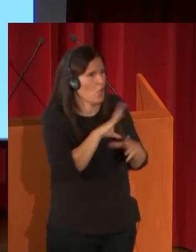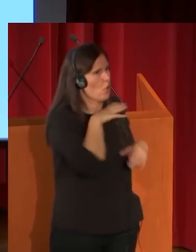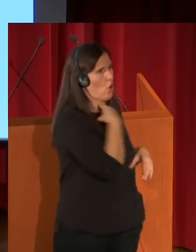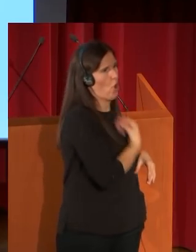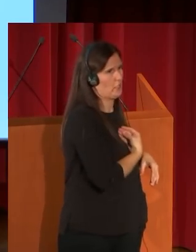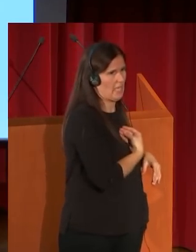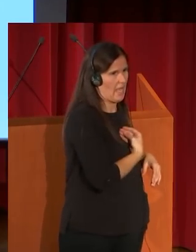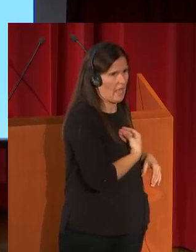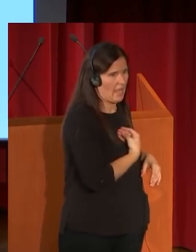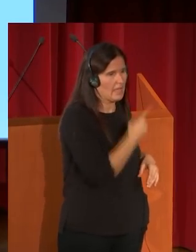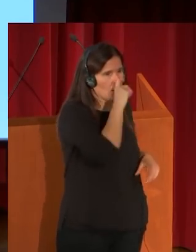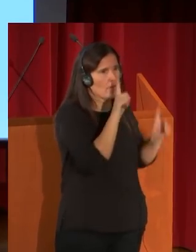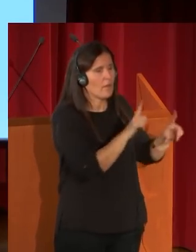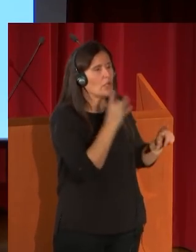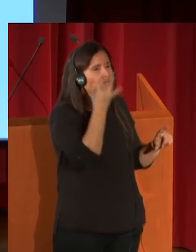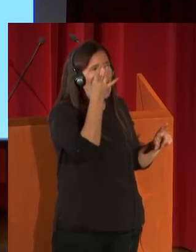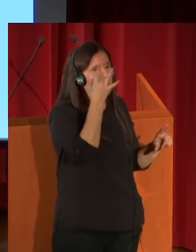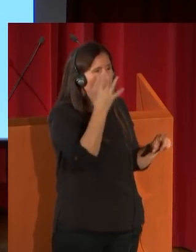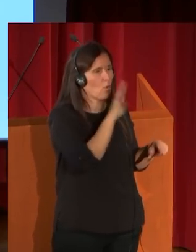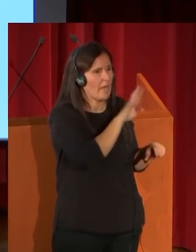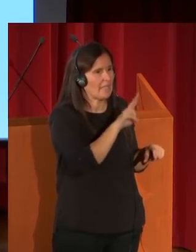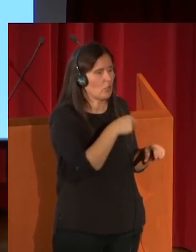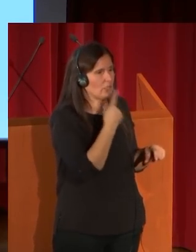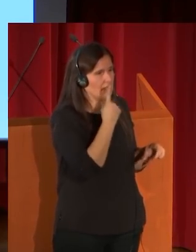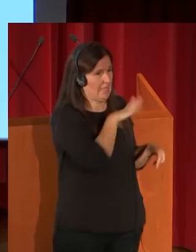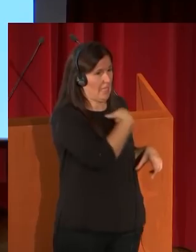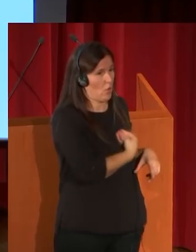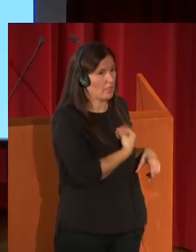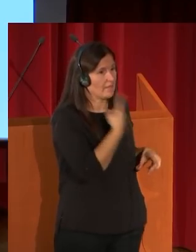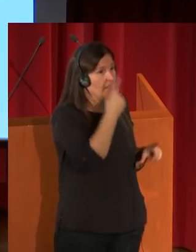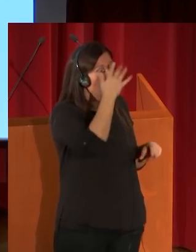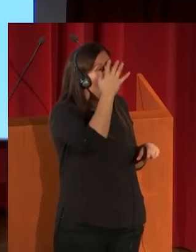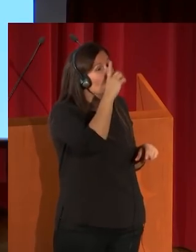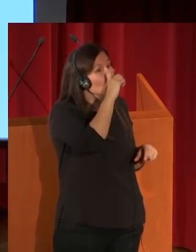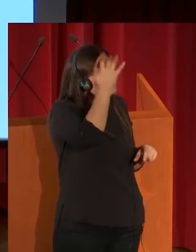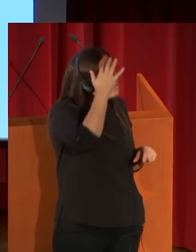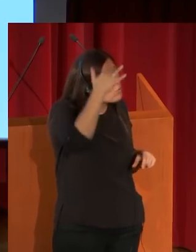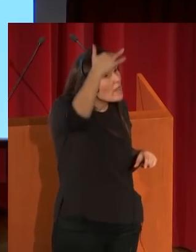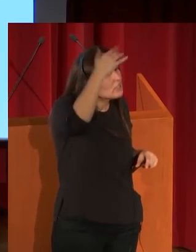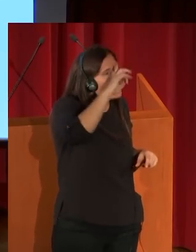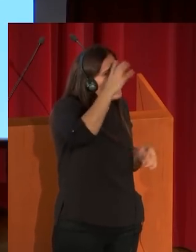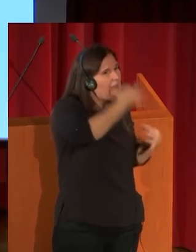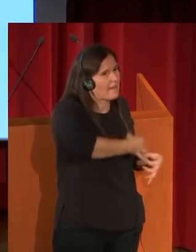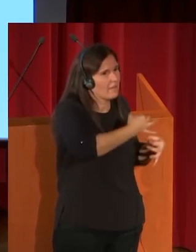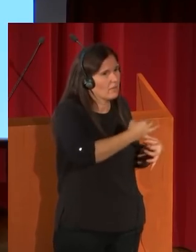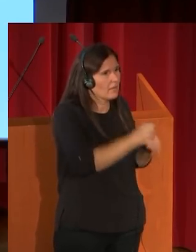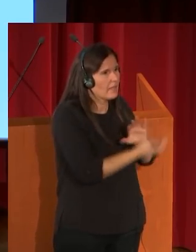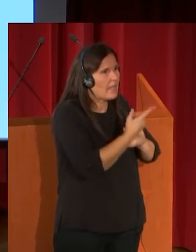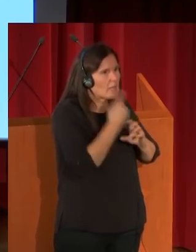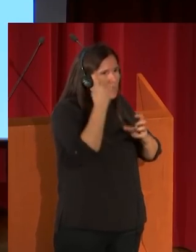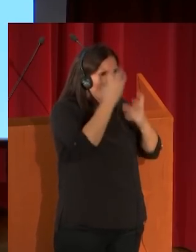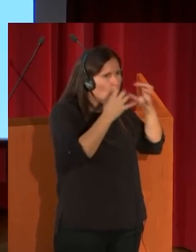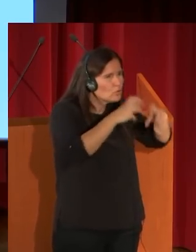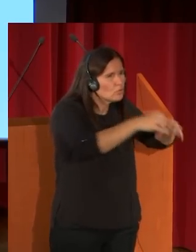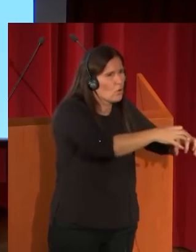42 de Goya, donde está el sueño de la razón, produce monstruos, están los monstruos en la parte superior, y la